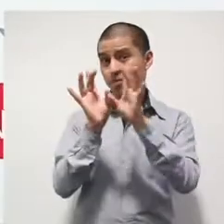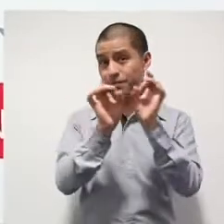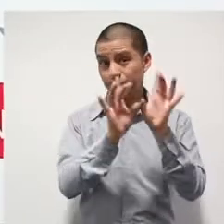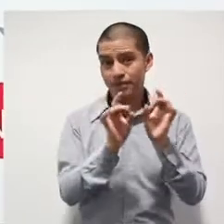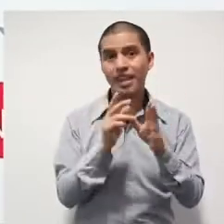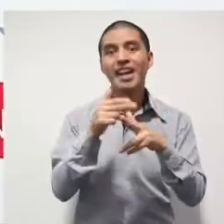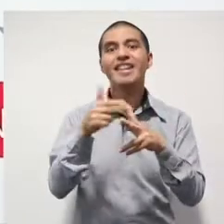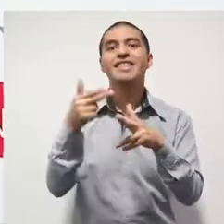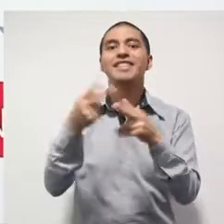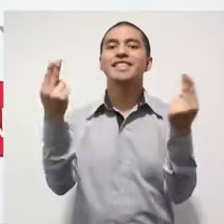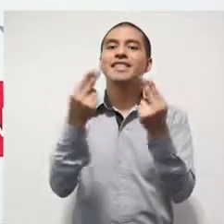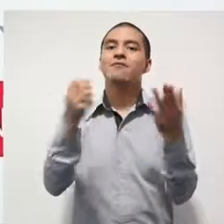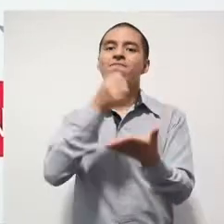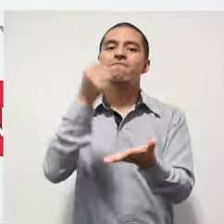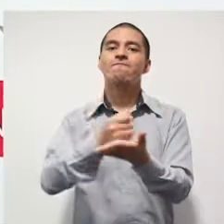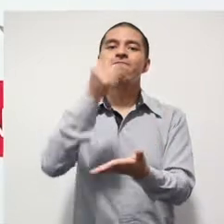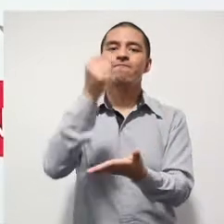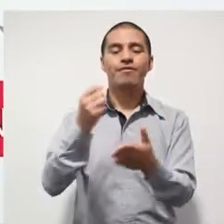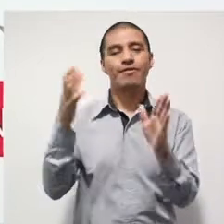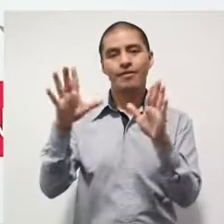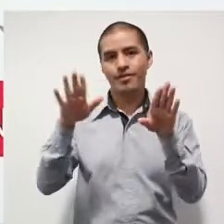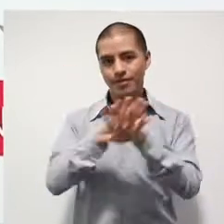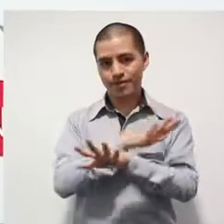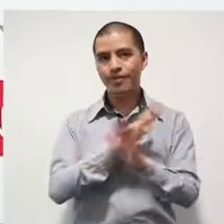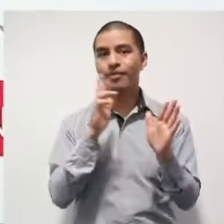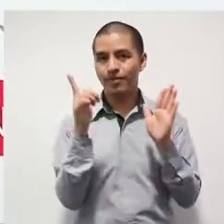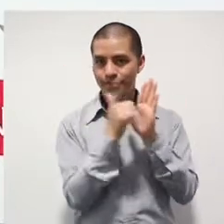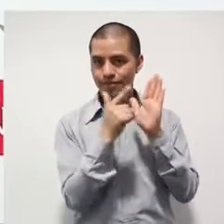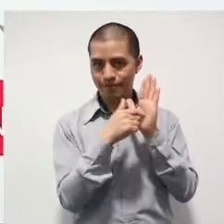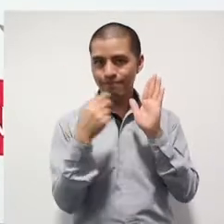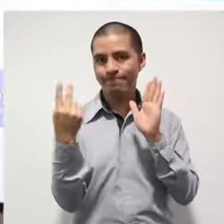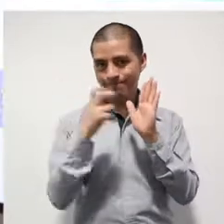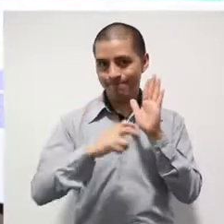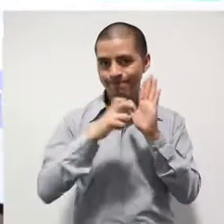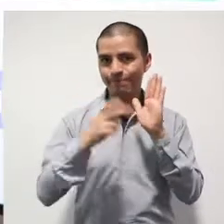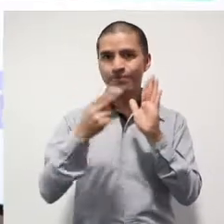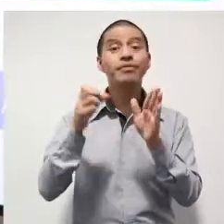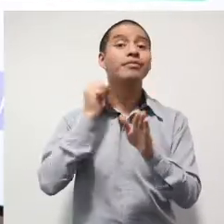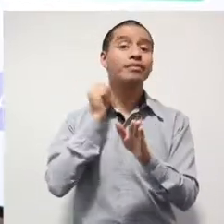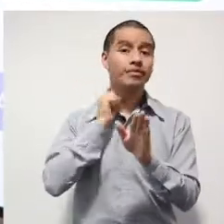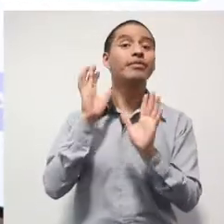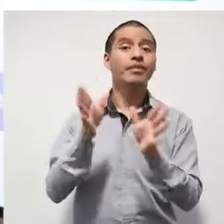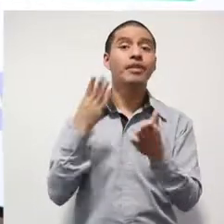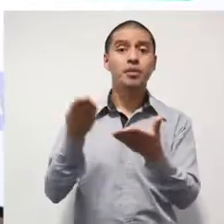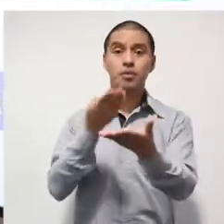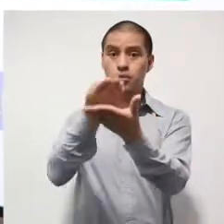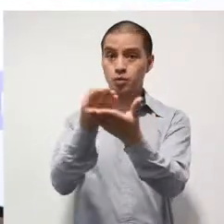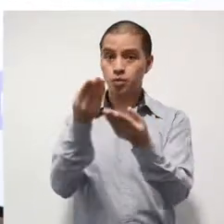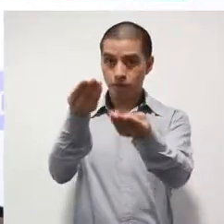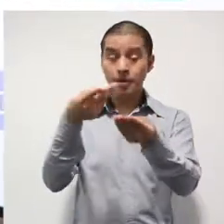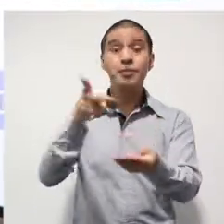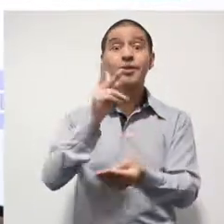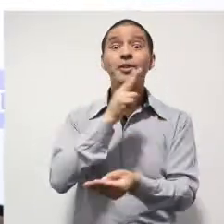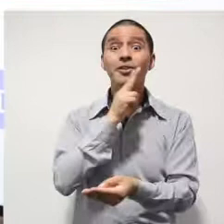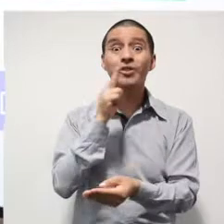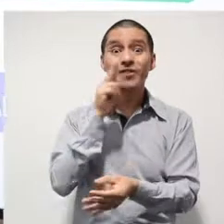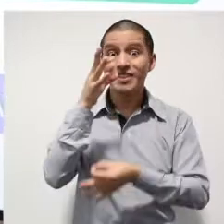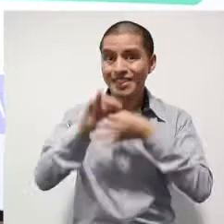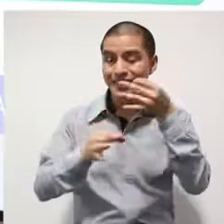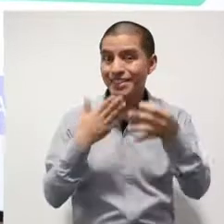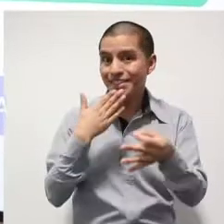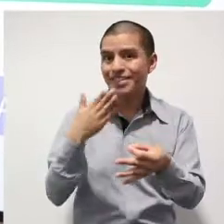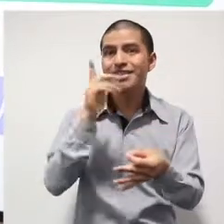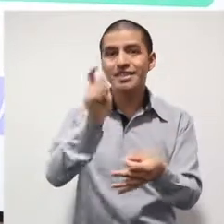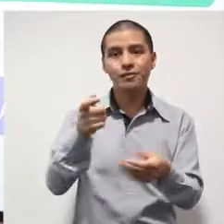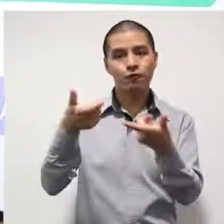se van a seguir dando hasta en tanto no se apruebe esta reforma. Ya la presentamos. Ya está presentada aquí en el Senado de la República. La buena noticia